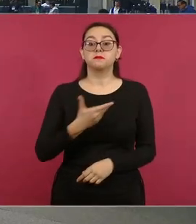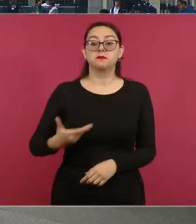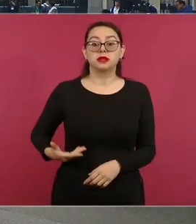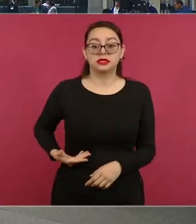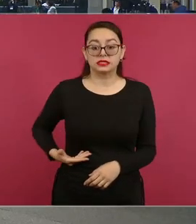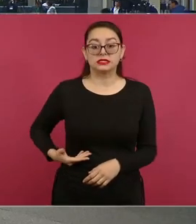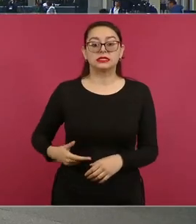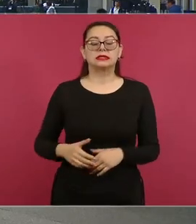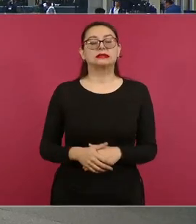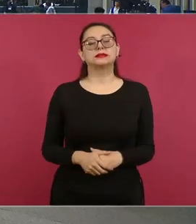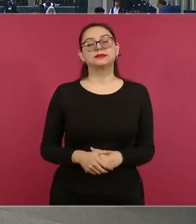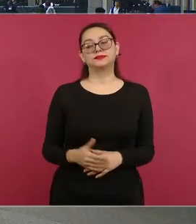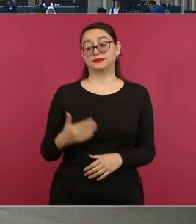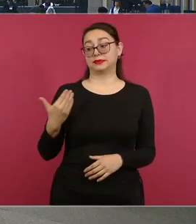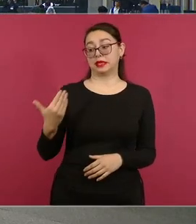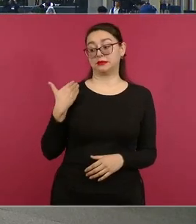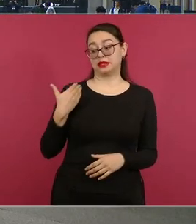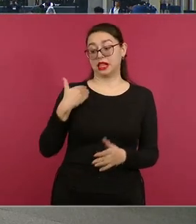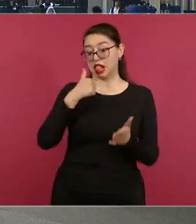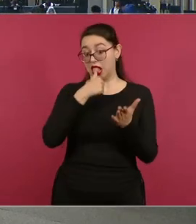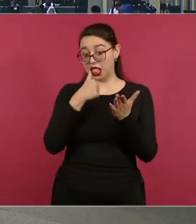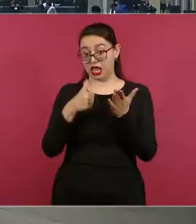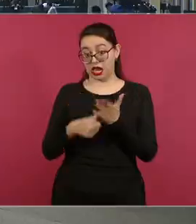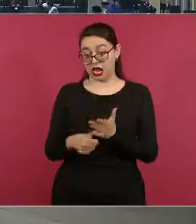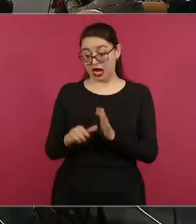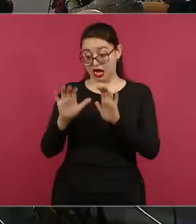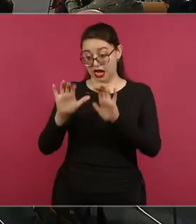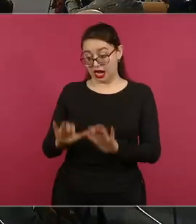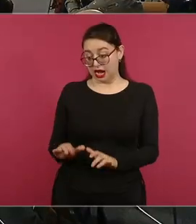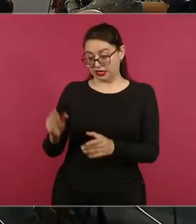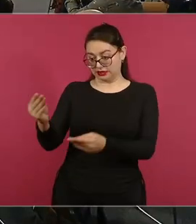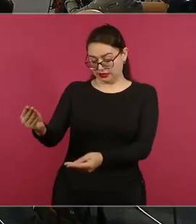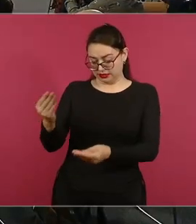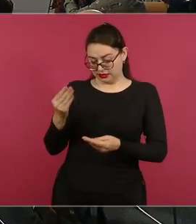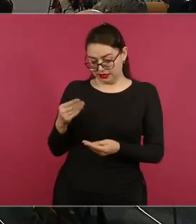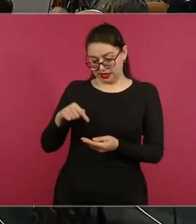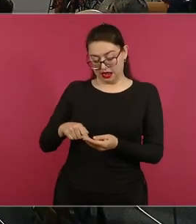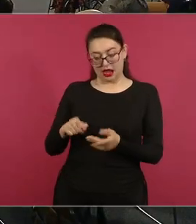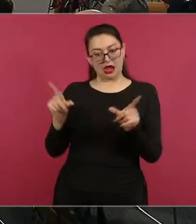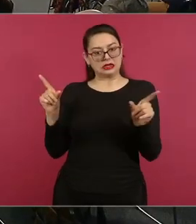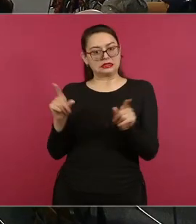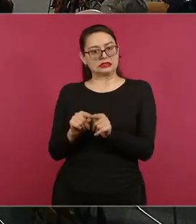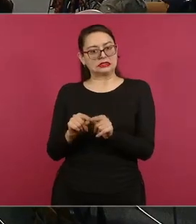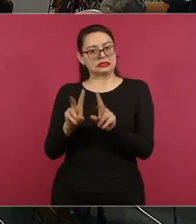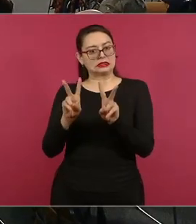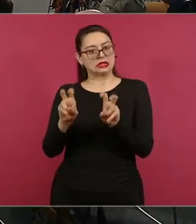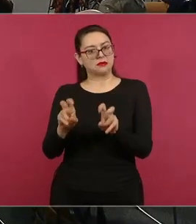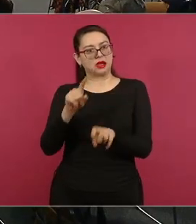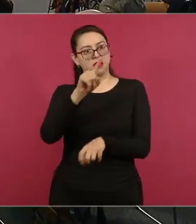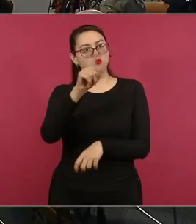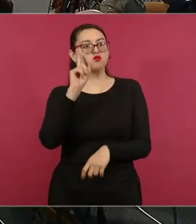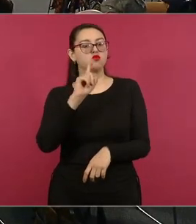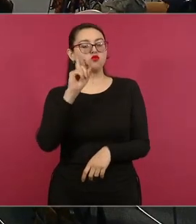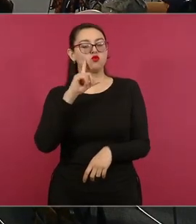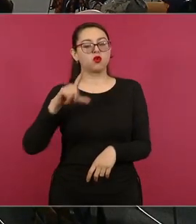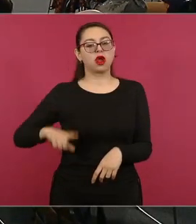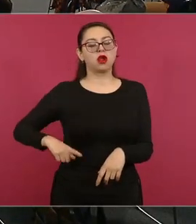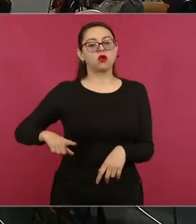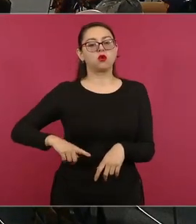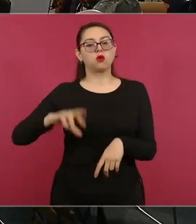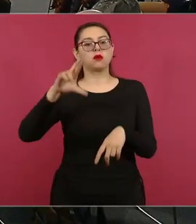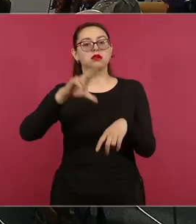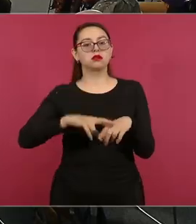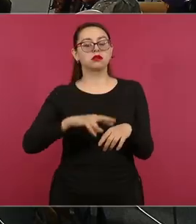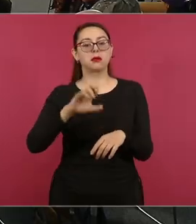permite le dar lectura a una carta muy breve, muy breve, dirigida a la gobernadora de Chihuahua. Señora gobernadora María Eugenia Campos,